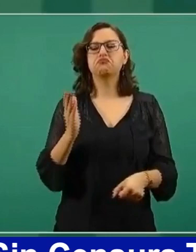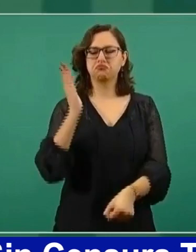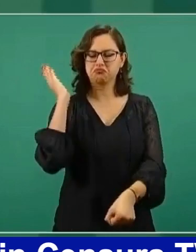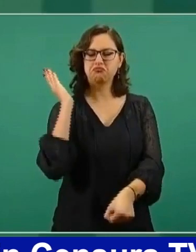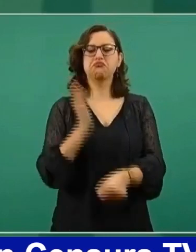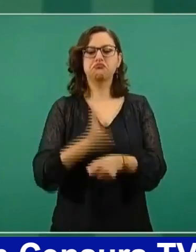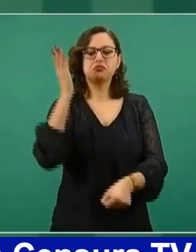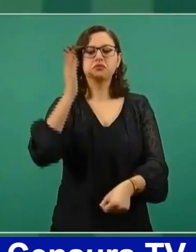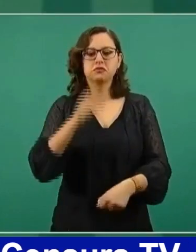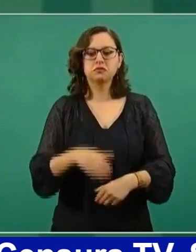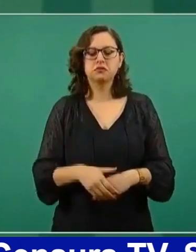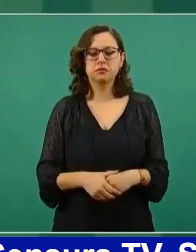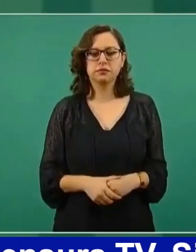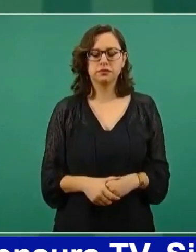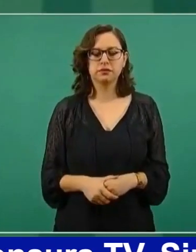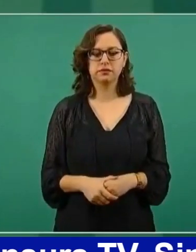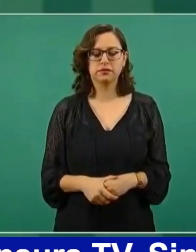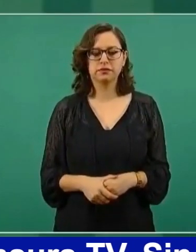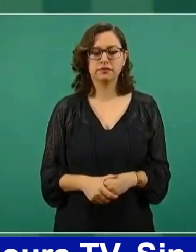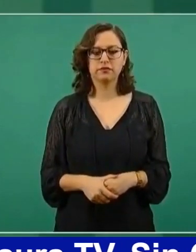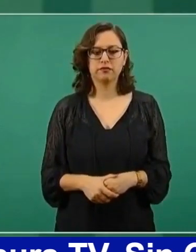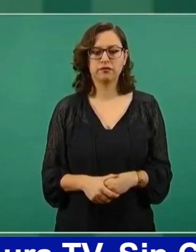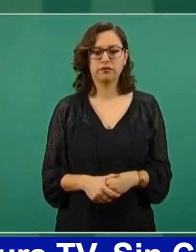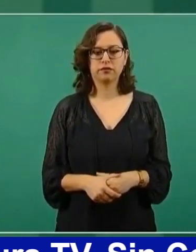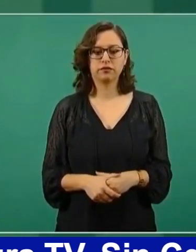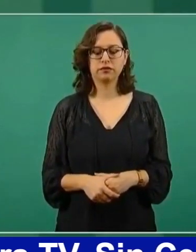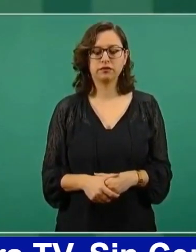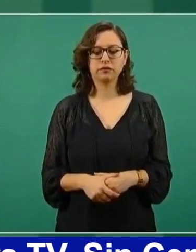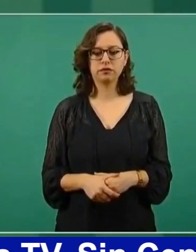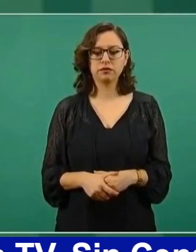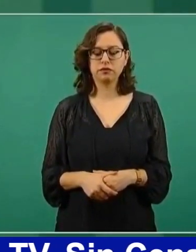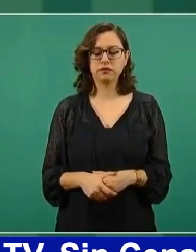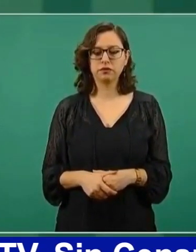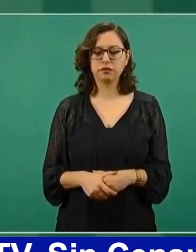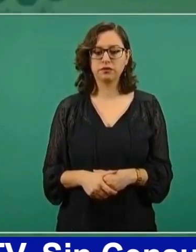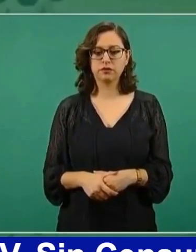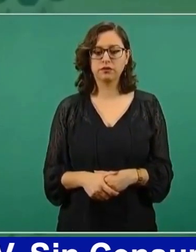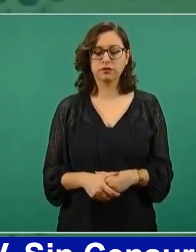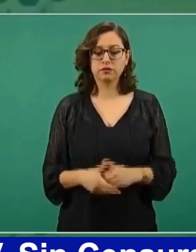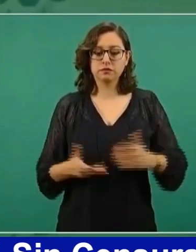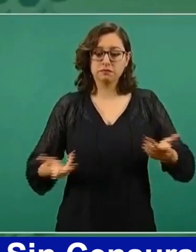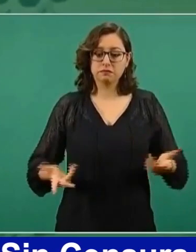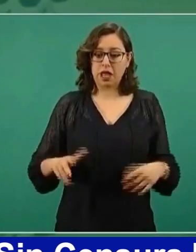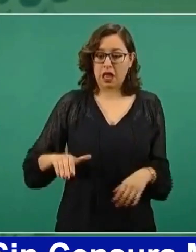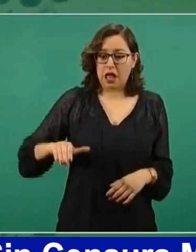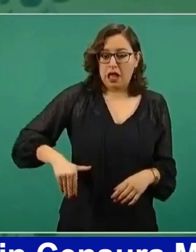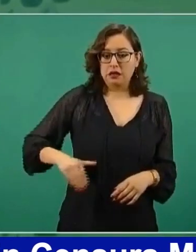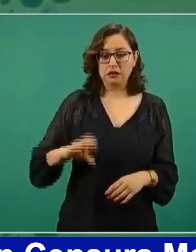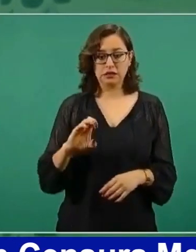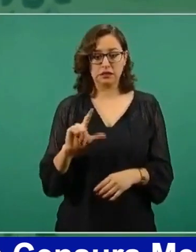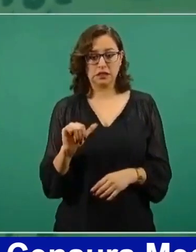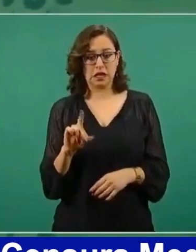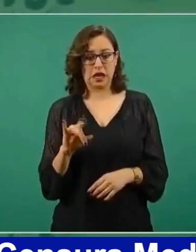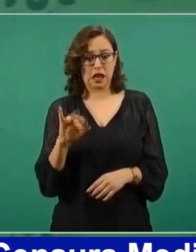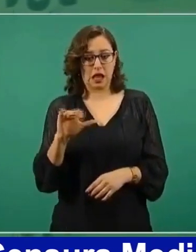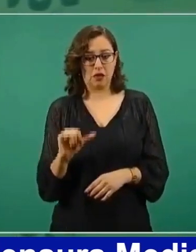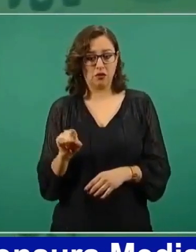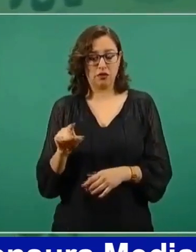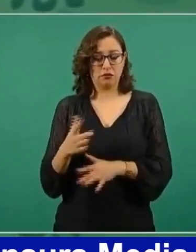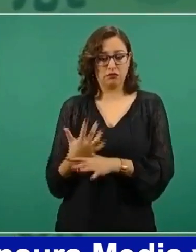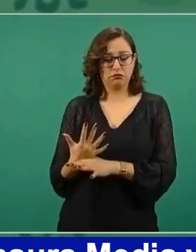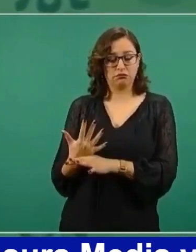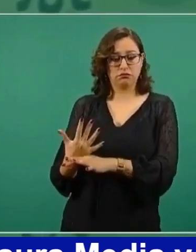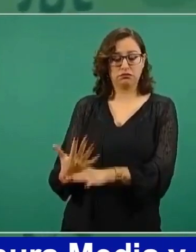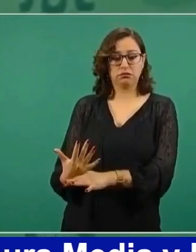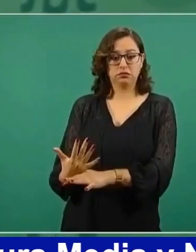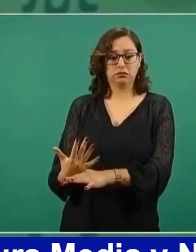No podemos, como aquí lo mencionó Claudia, caer en el terreno de la